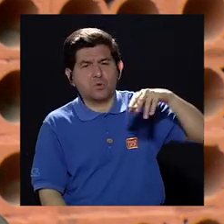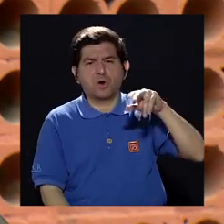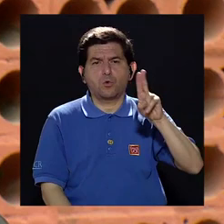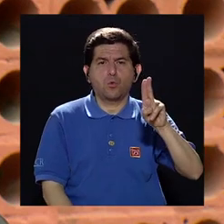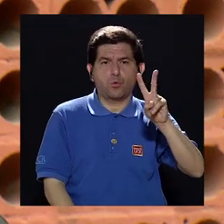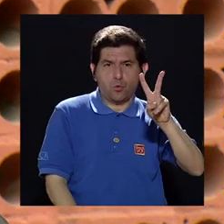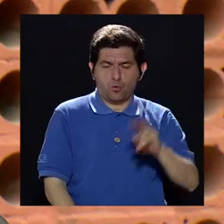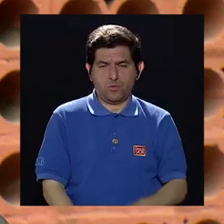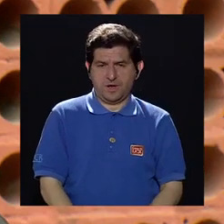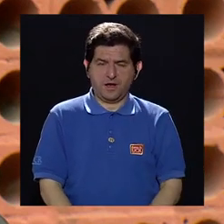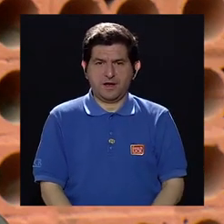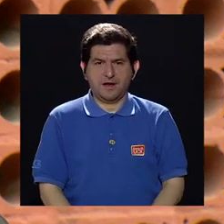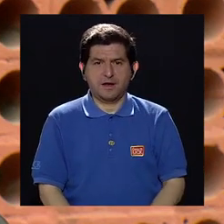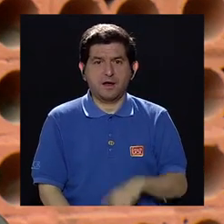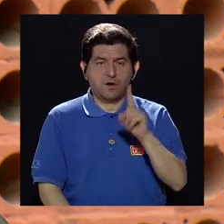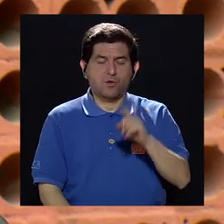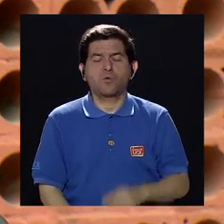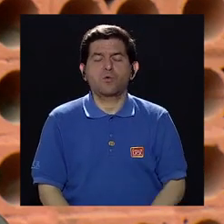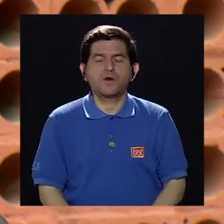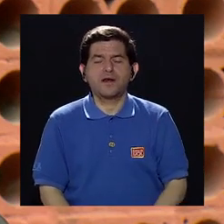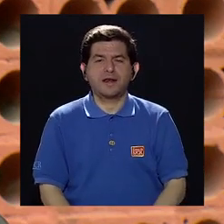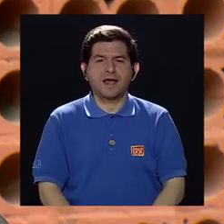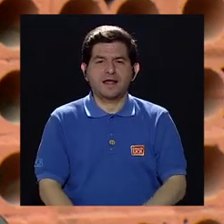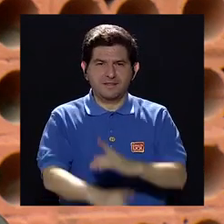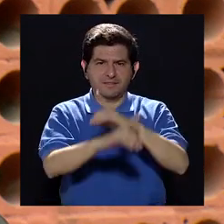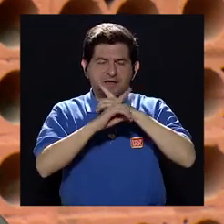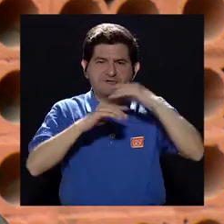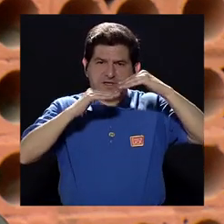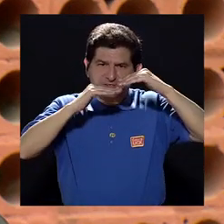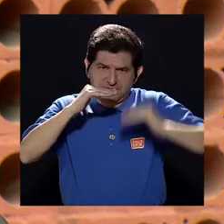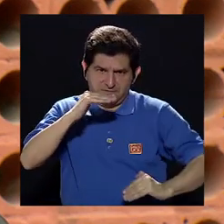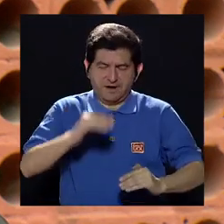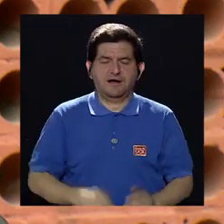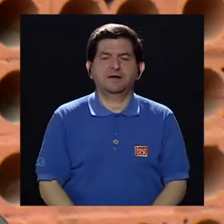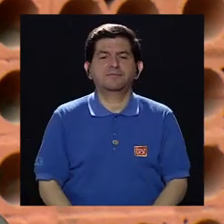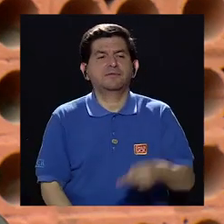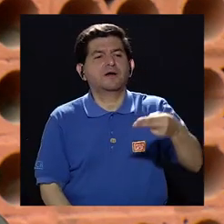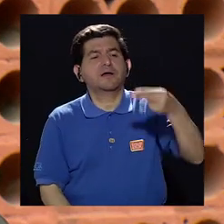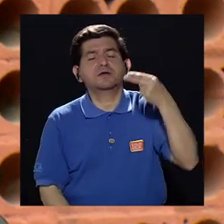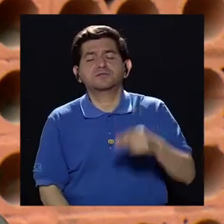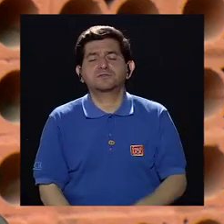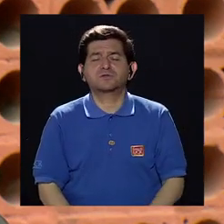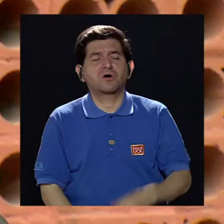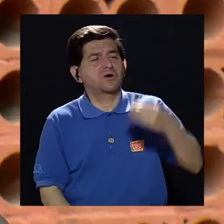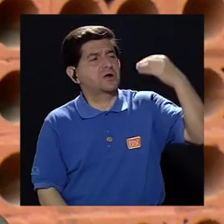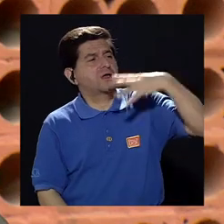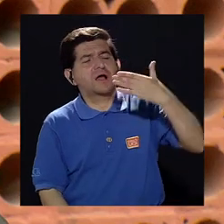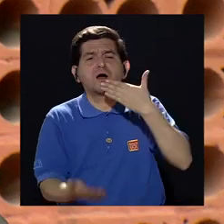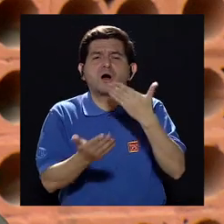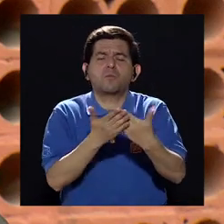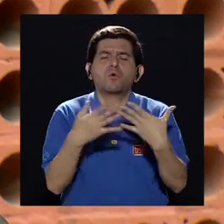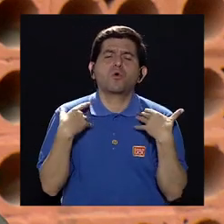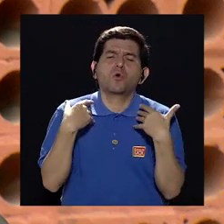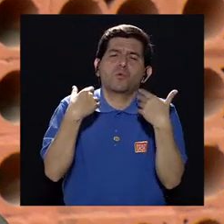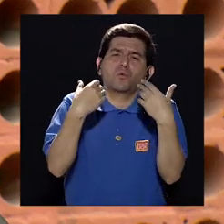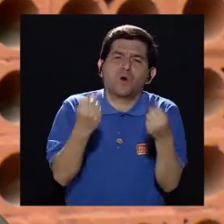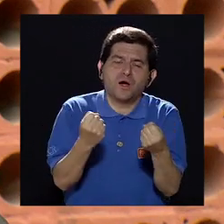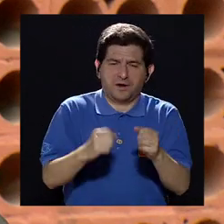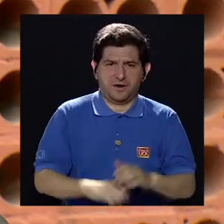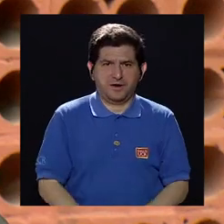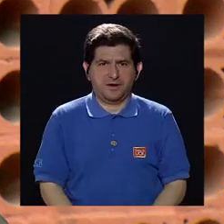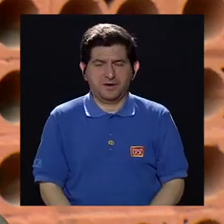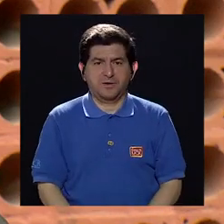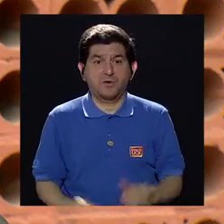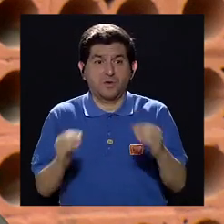ultravioleta, una inmunosupresión. Aquella historia de que asolearse es muy bueno para la salud,